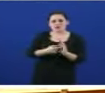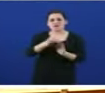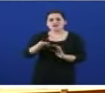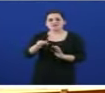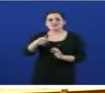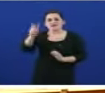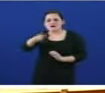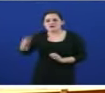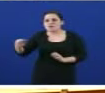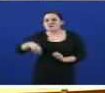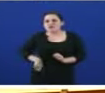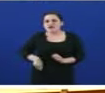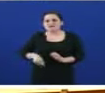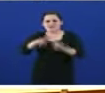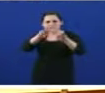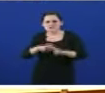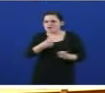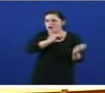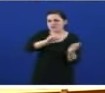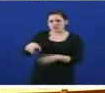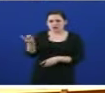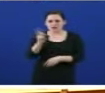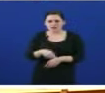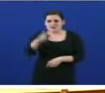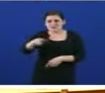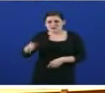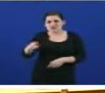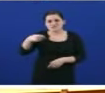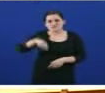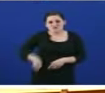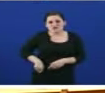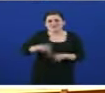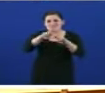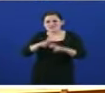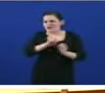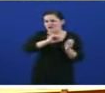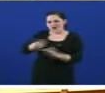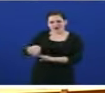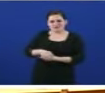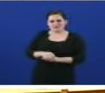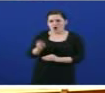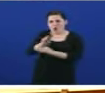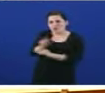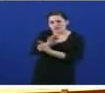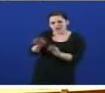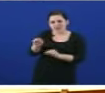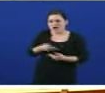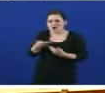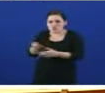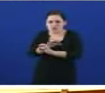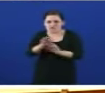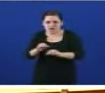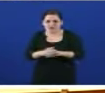investigadoras e forzando o éxodo dos nosos millores investigadores. El onxe de manter o esforzo sostido de